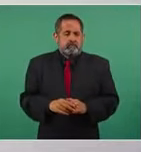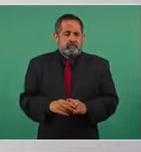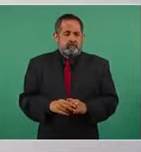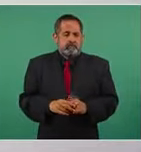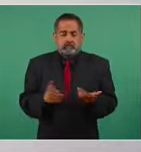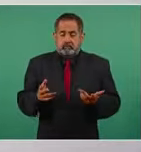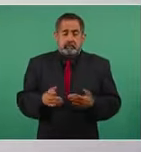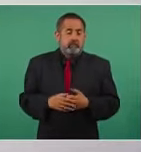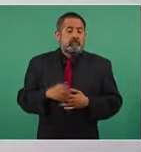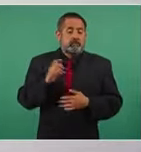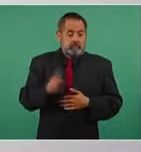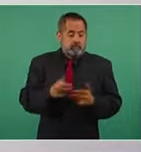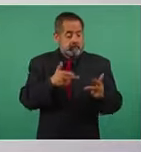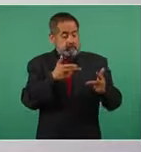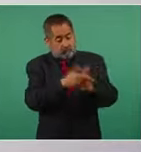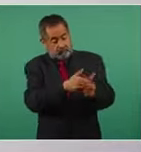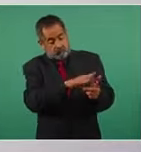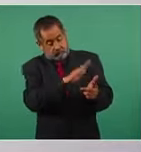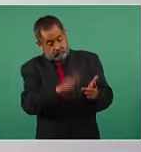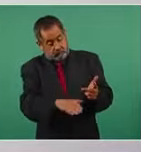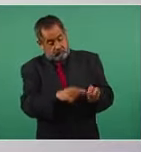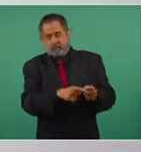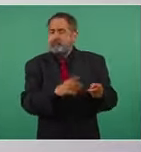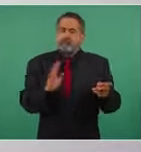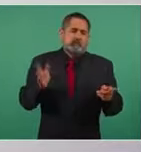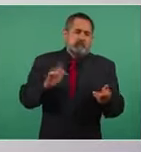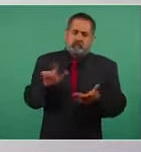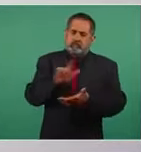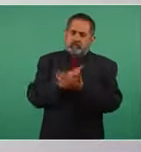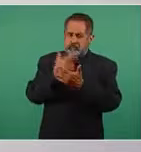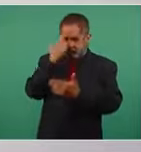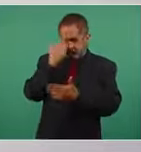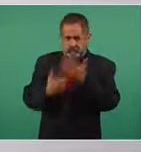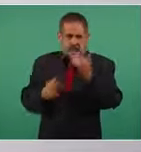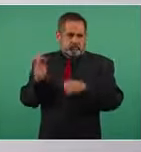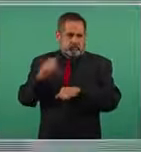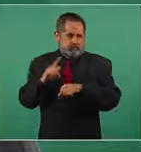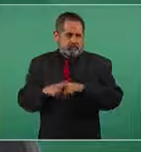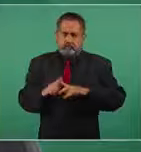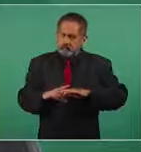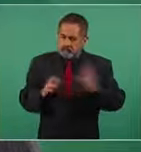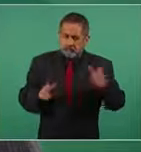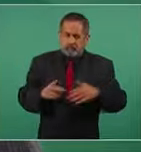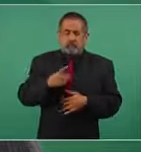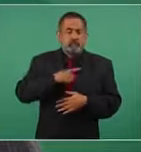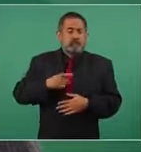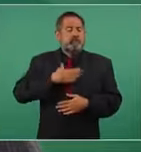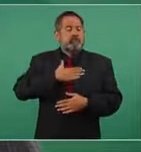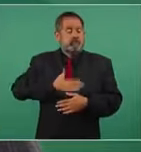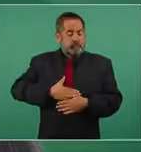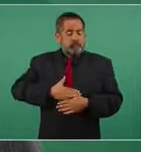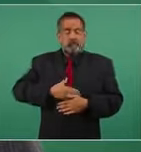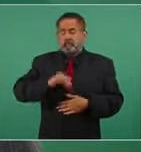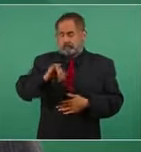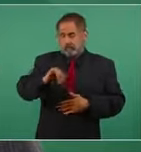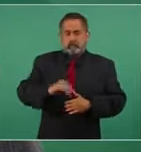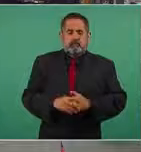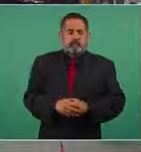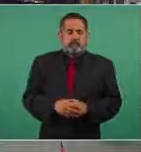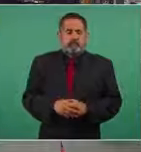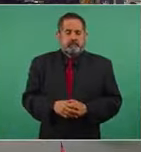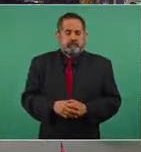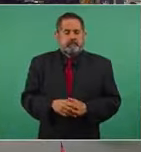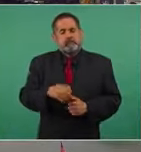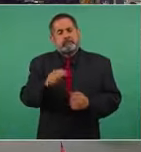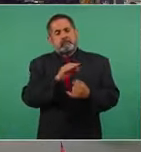Es un asunto del foro común, pero se tiene que hacer justicia. Por último,